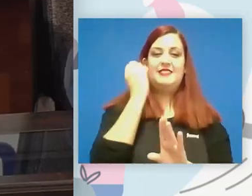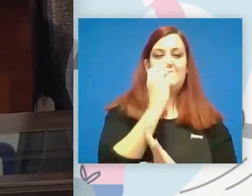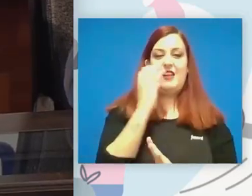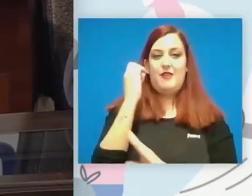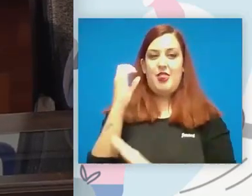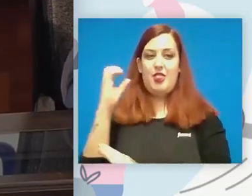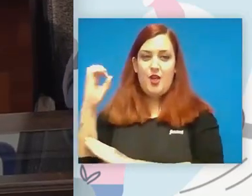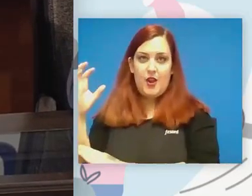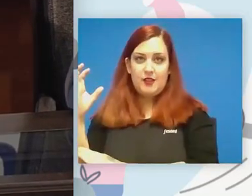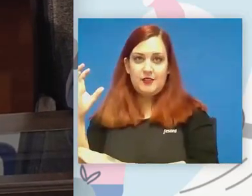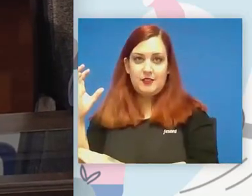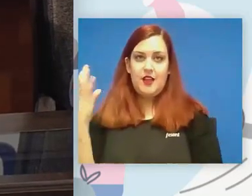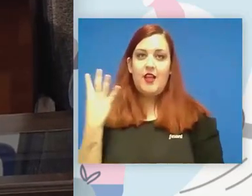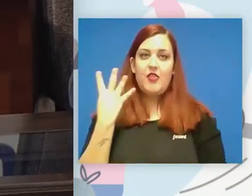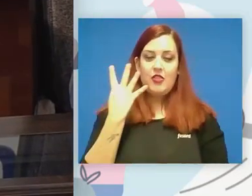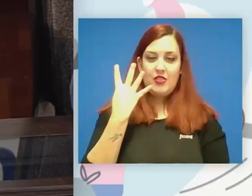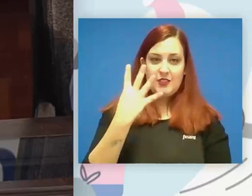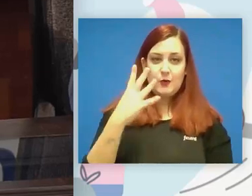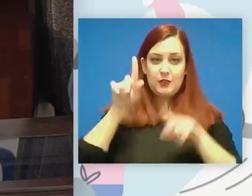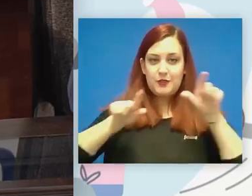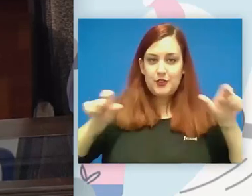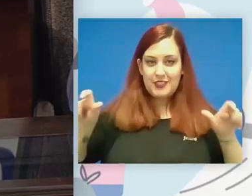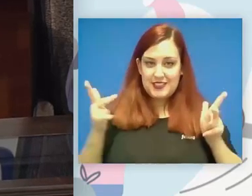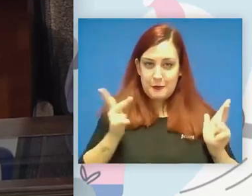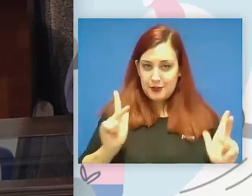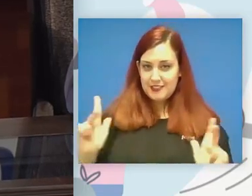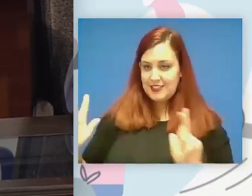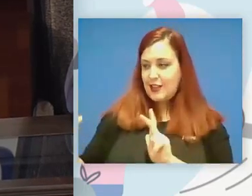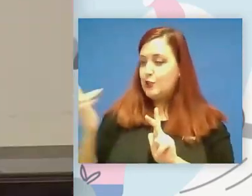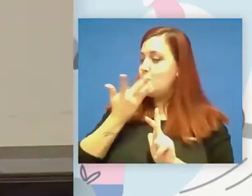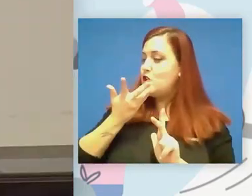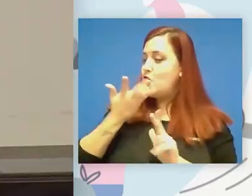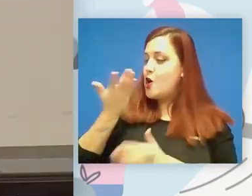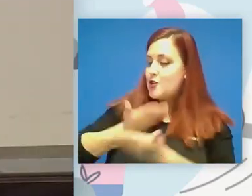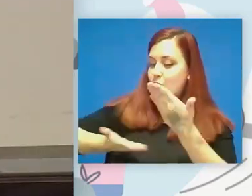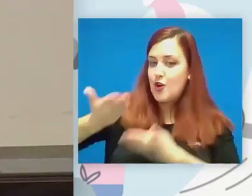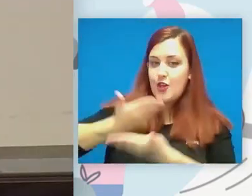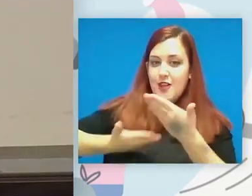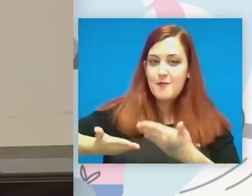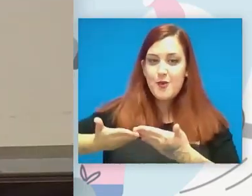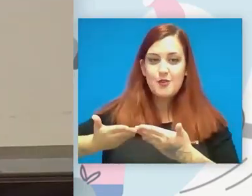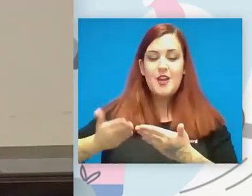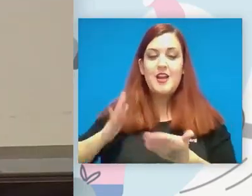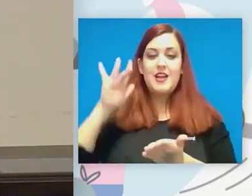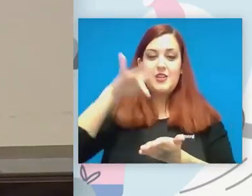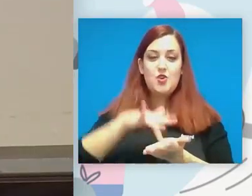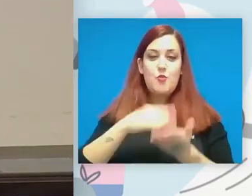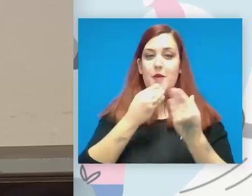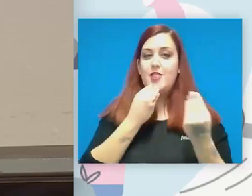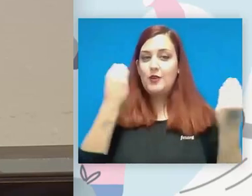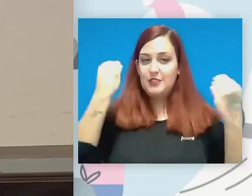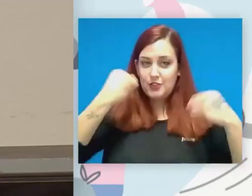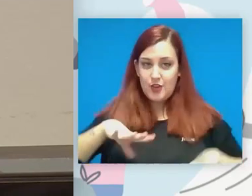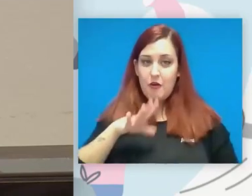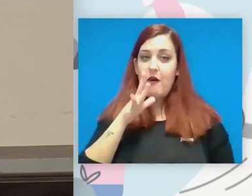las cuatro que estamos aquí sentados y que nos conocemos y la verdad que podemos dar en un momento histórico y muy importante como el que nos encontramos